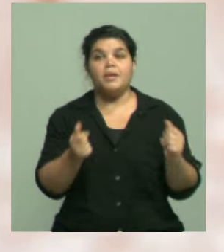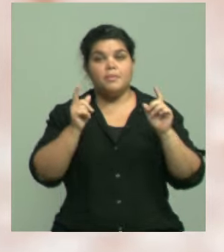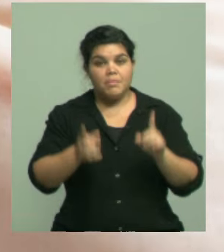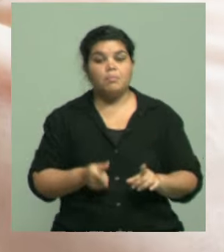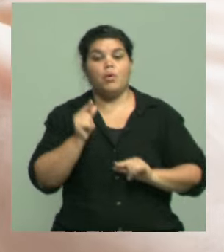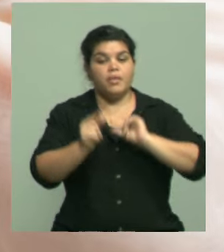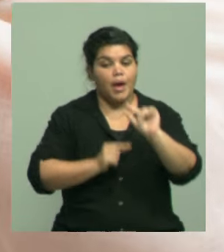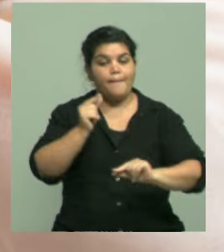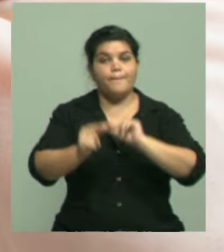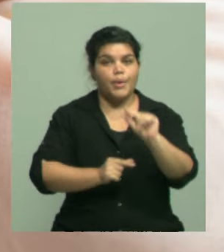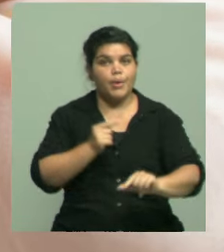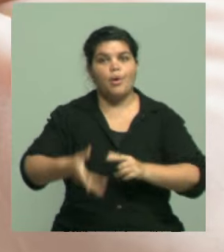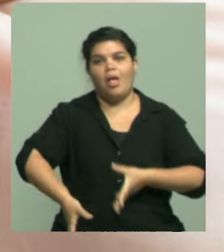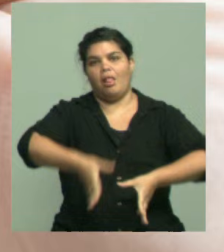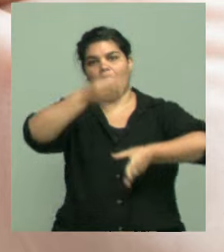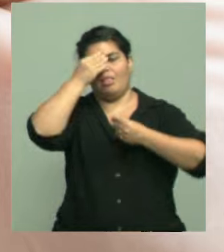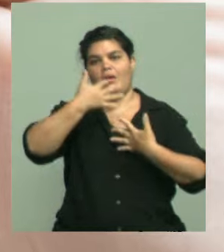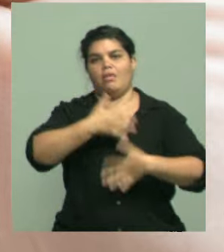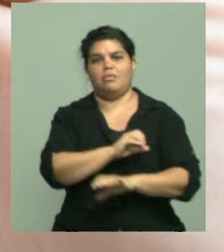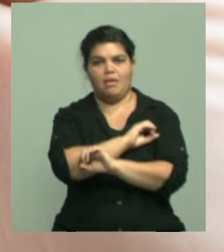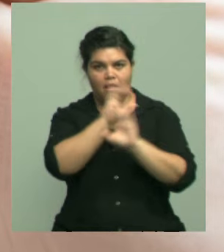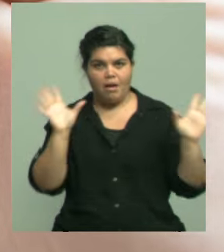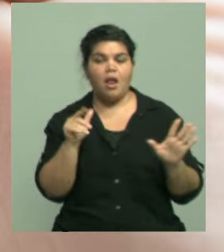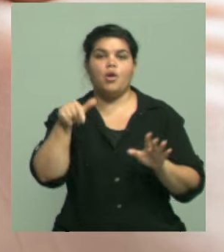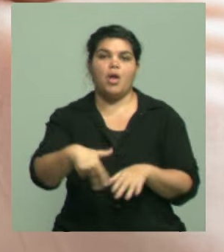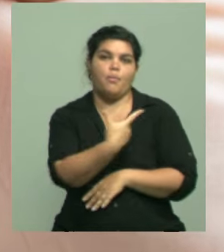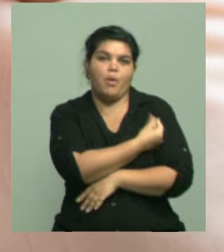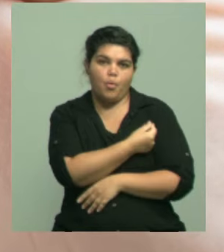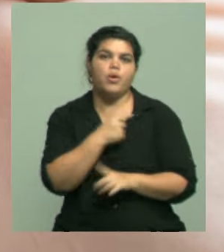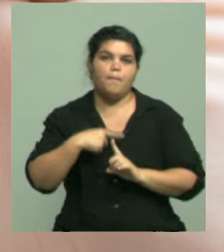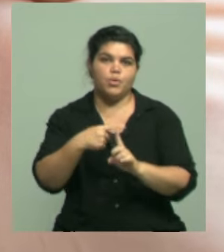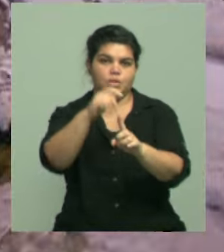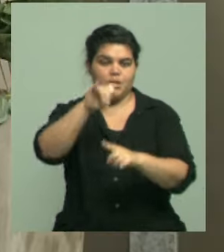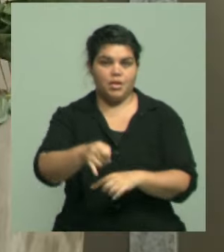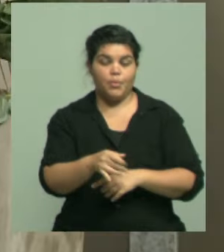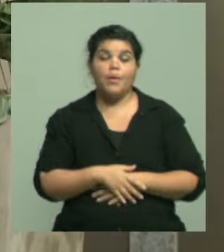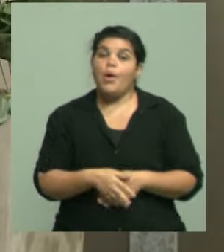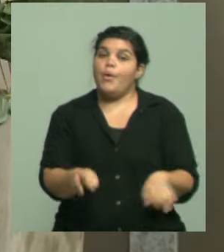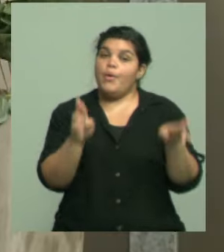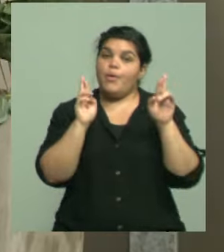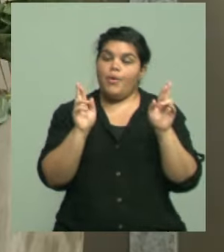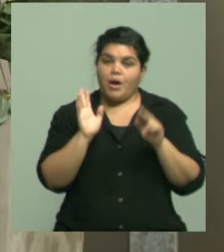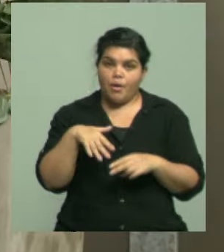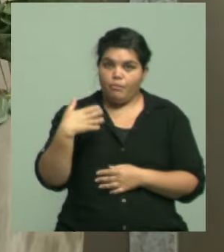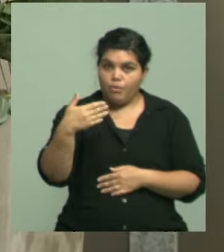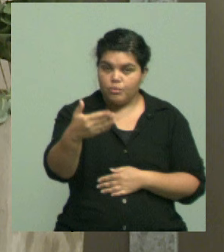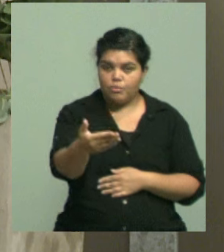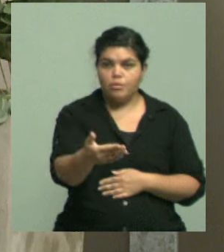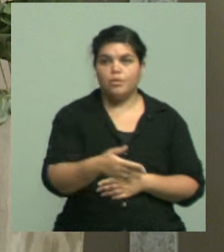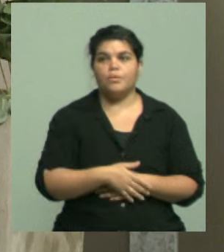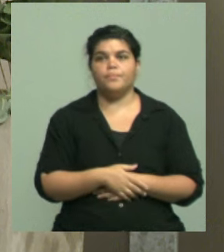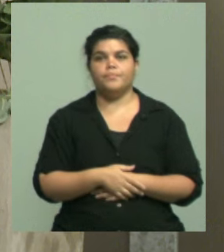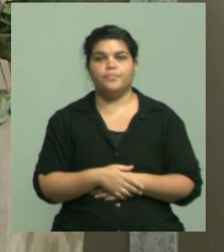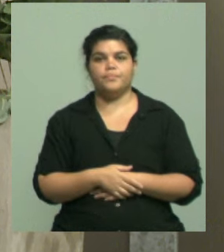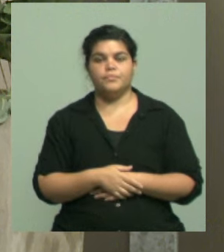y incorporar eso y a entender que las vacunas son positivas. Ojalá que en algún momento se empiece a hablar de